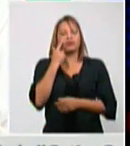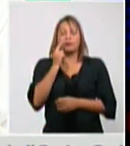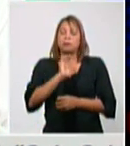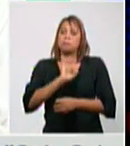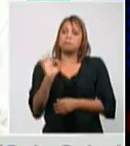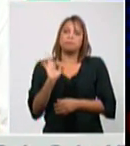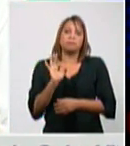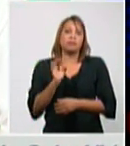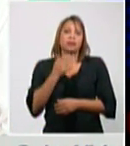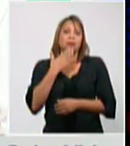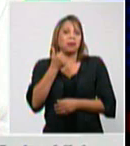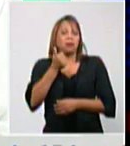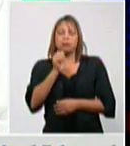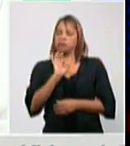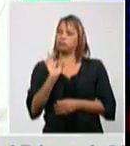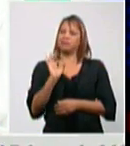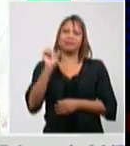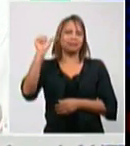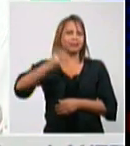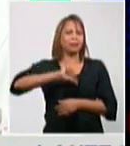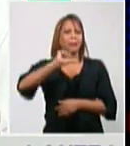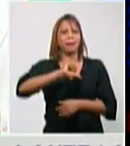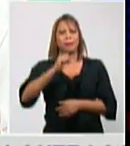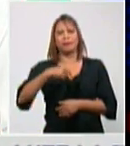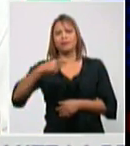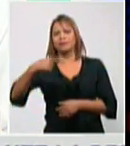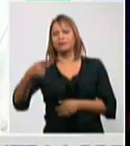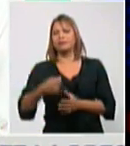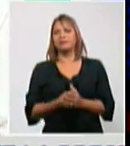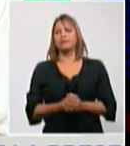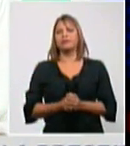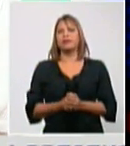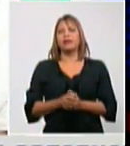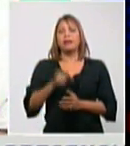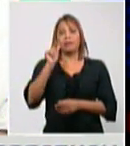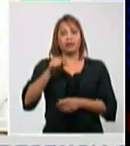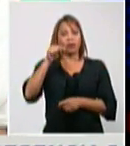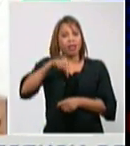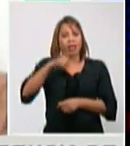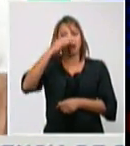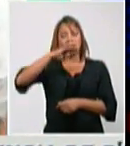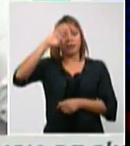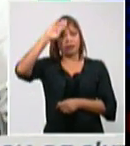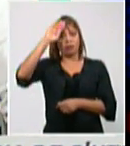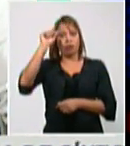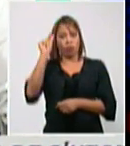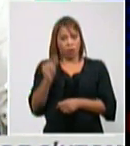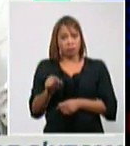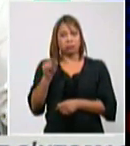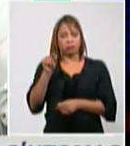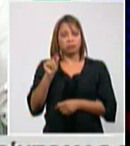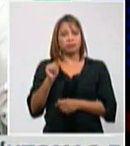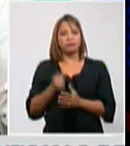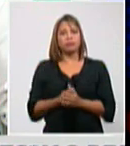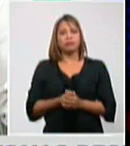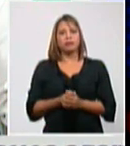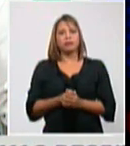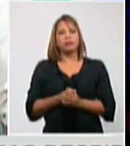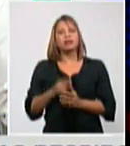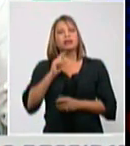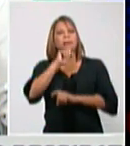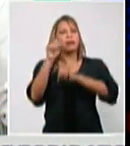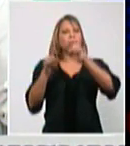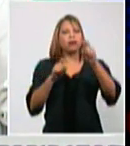misma los casos autóctonos que también nuestra población se se interesa por eso de los